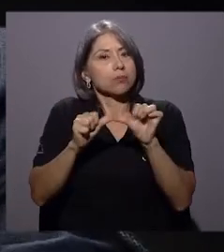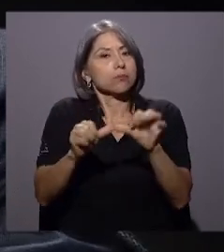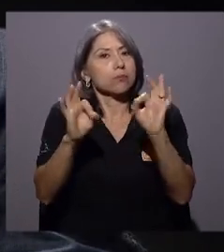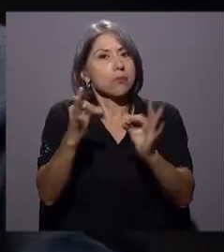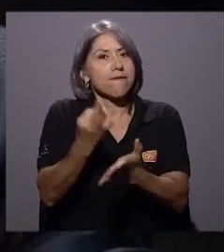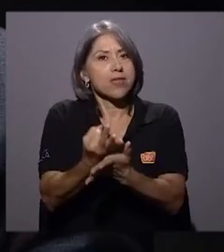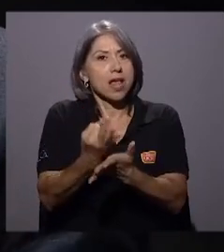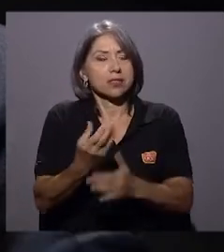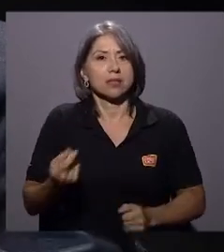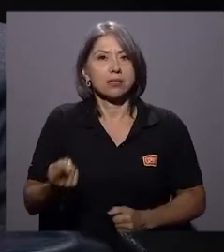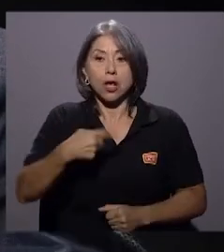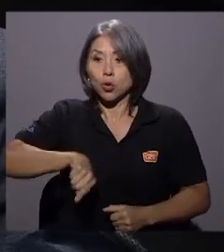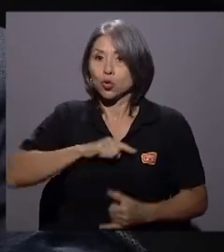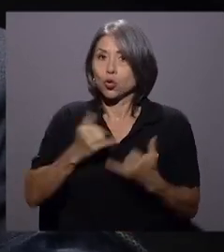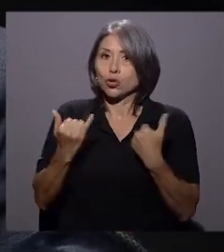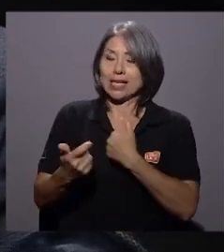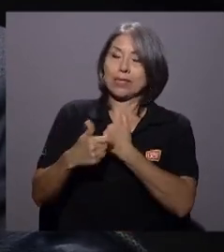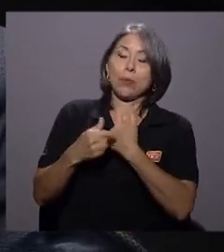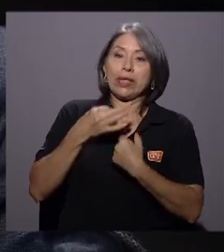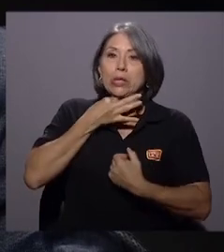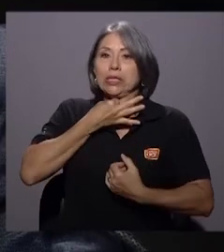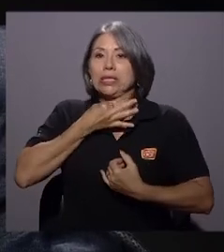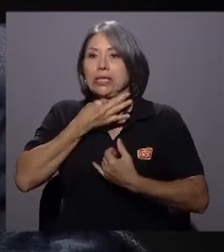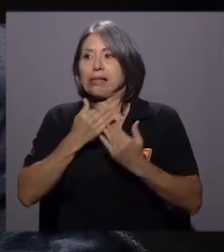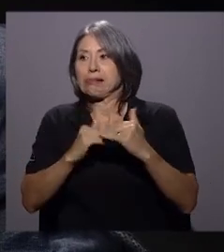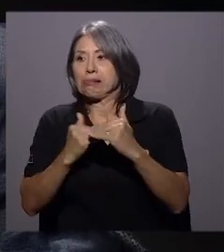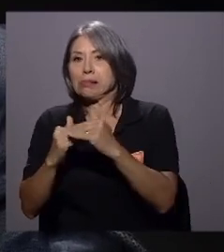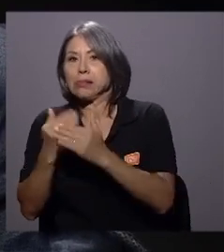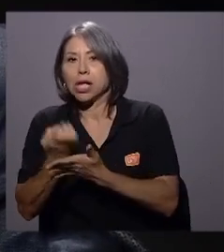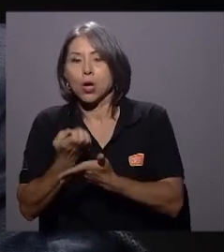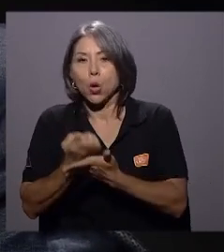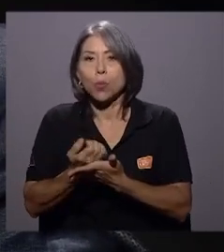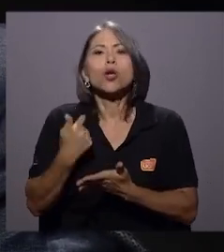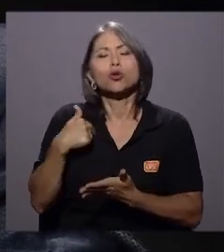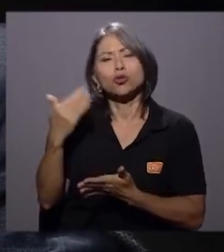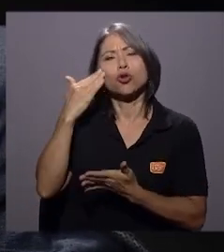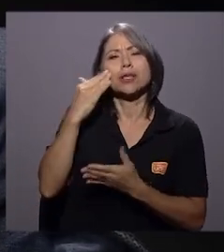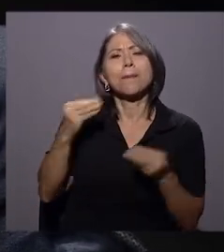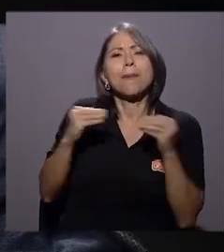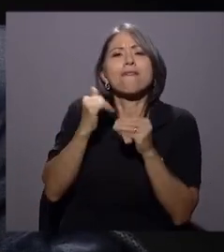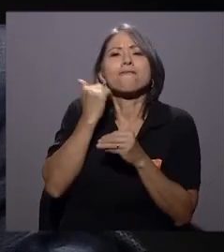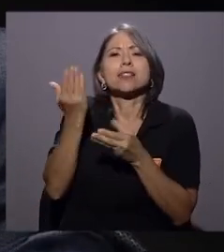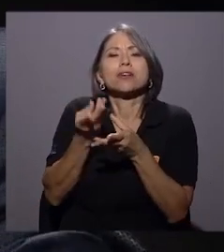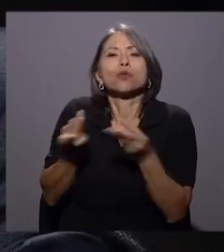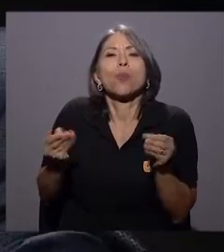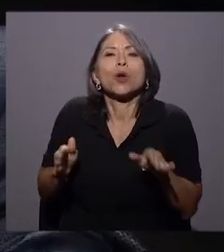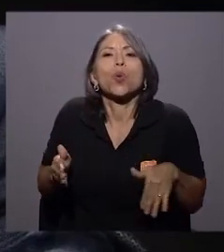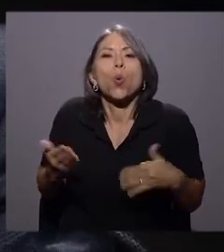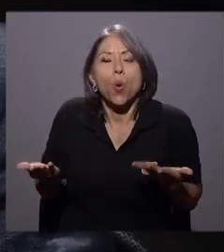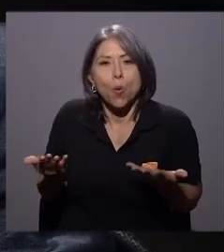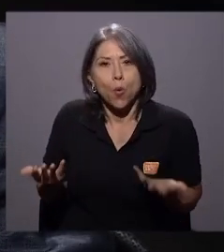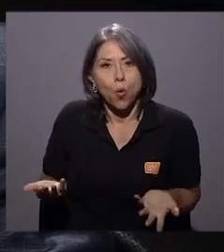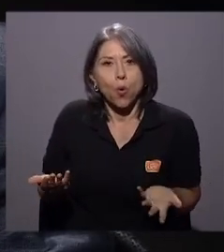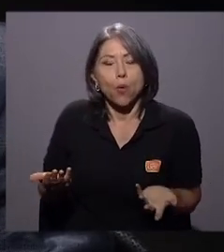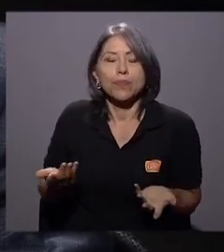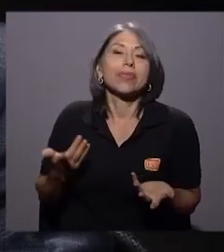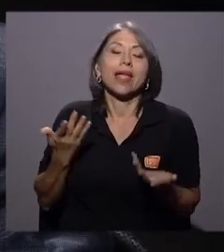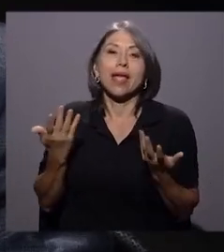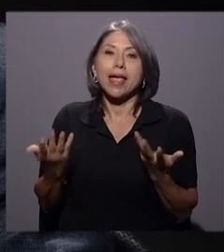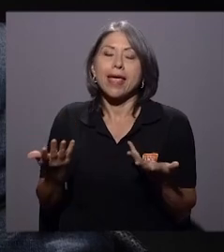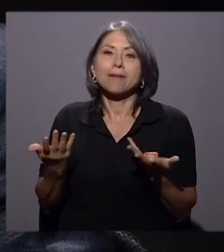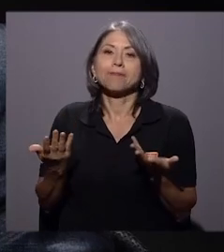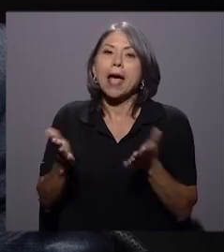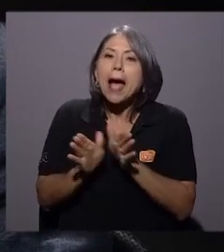en un marco de estrechez económica y yo sé que la fórmula más fácil para resolver eso sería ampliar y